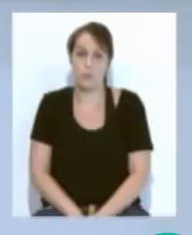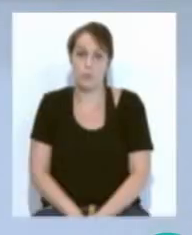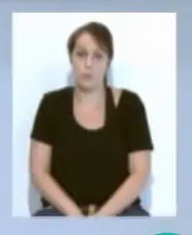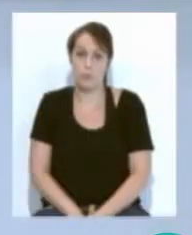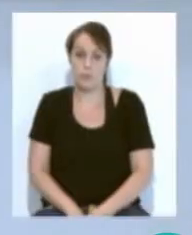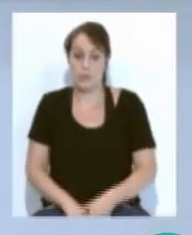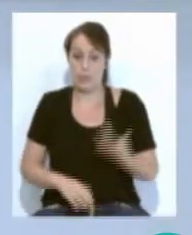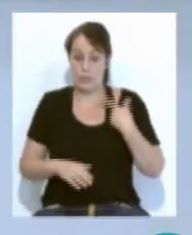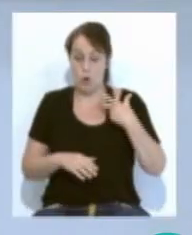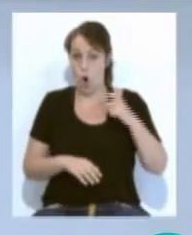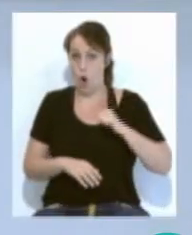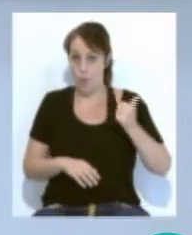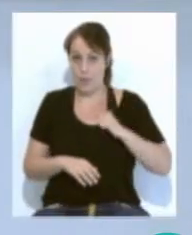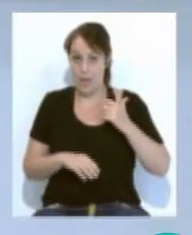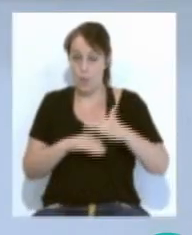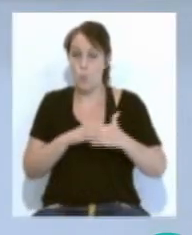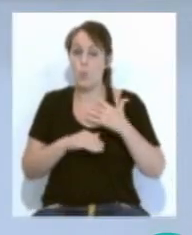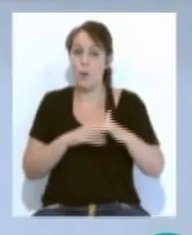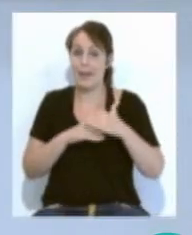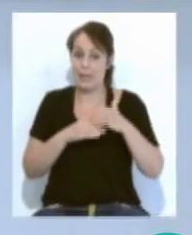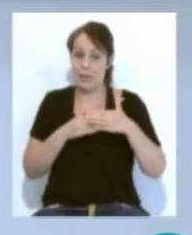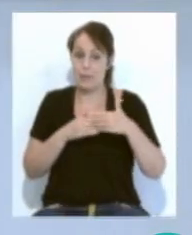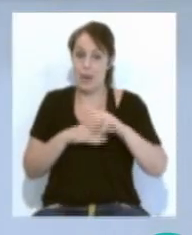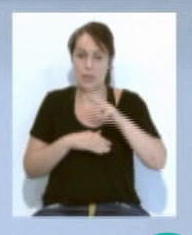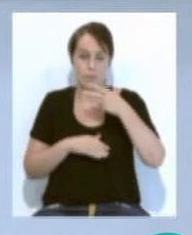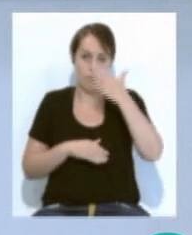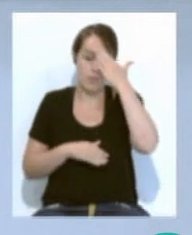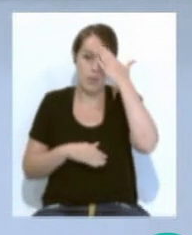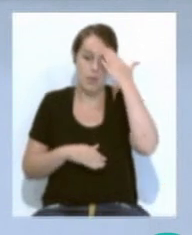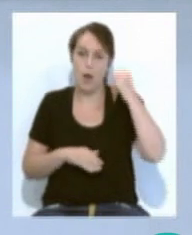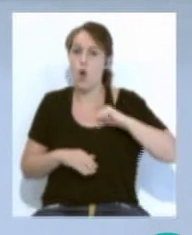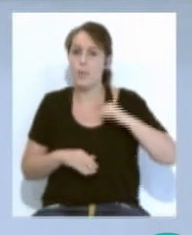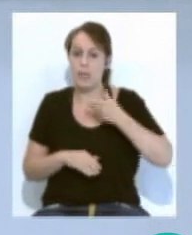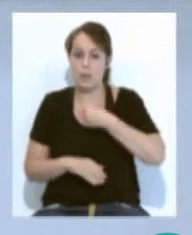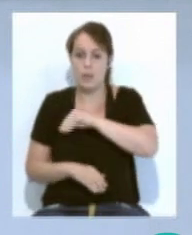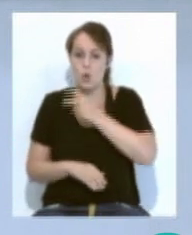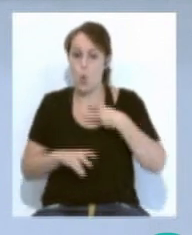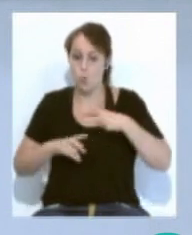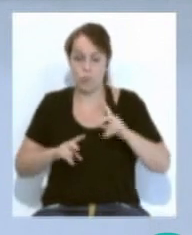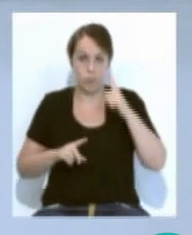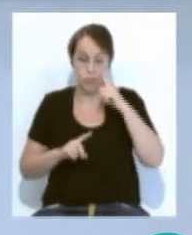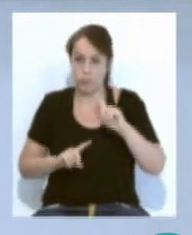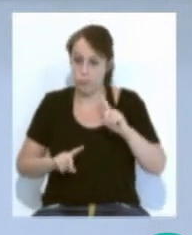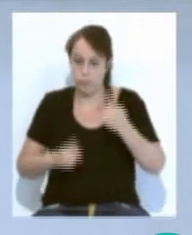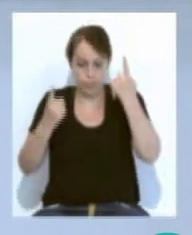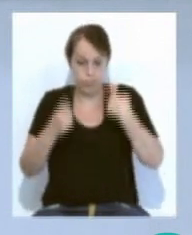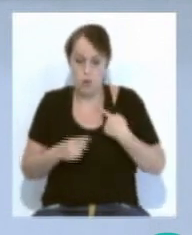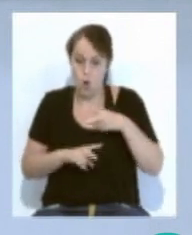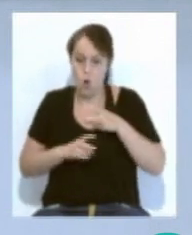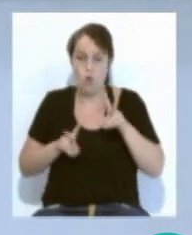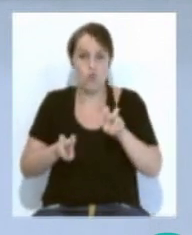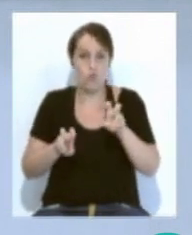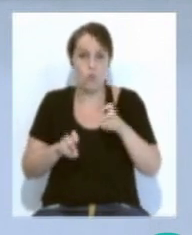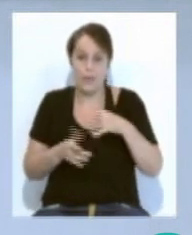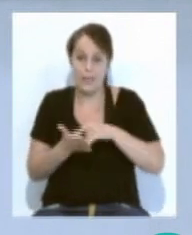El Puerta del Mar se sitúa entre los tres primeros hospitales españoles en aplicar una novedosa técnica para tratar una grave patología